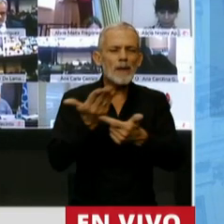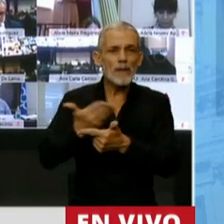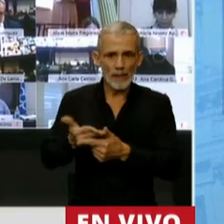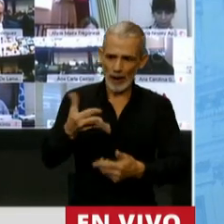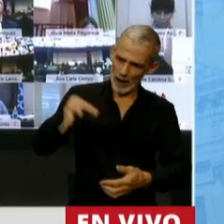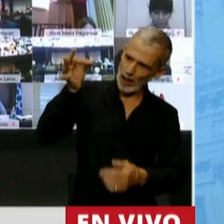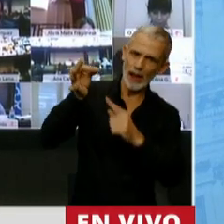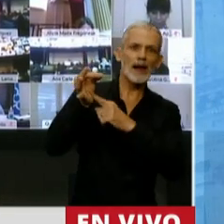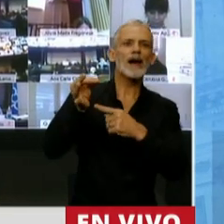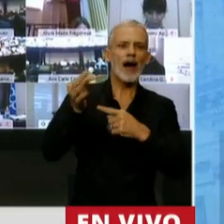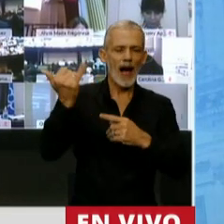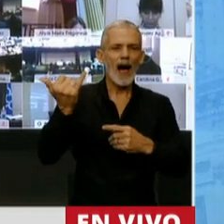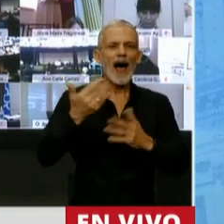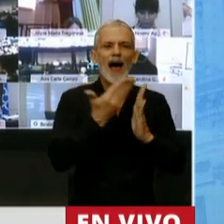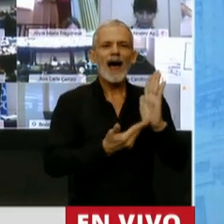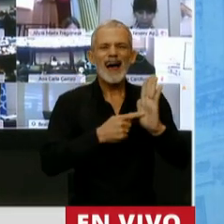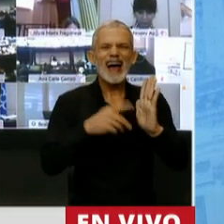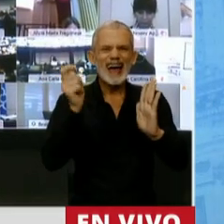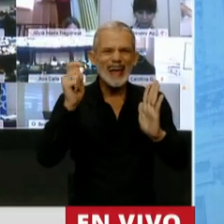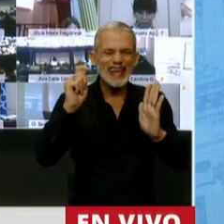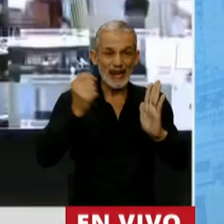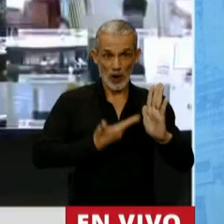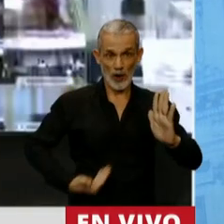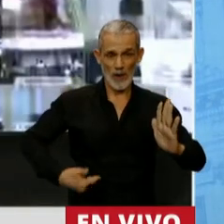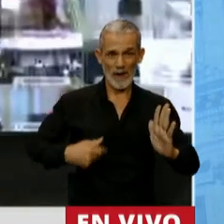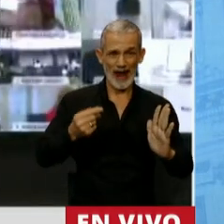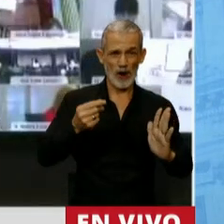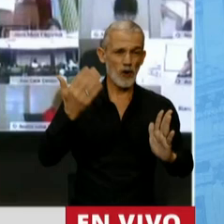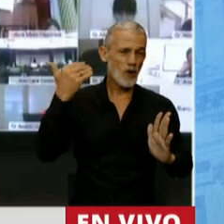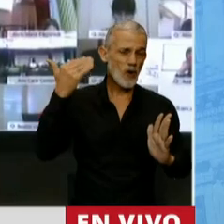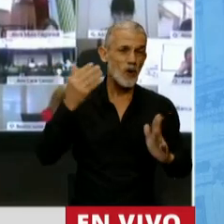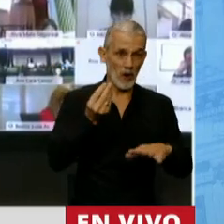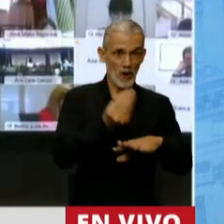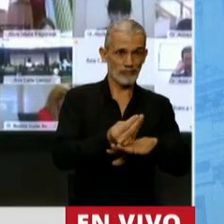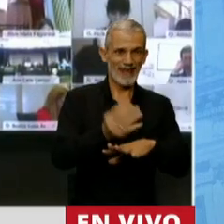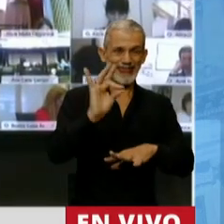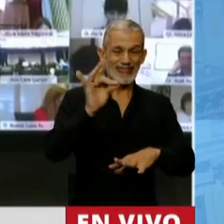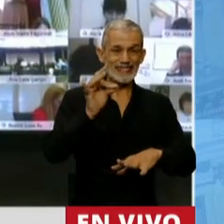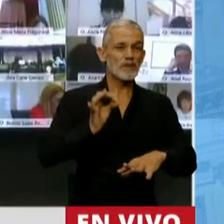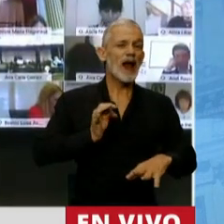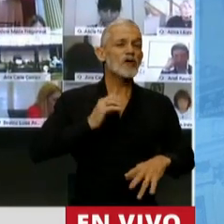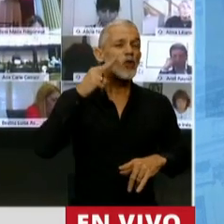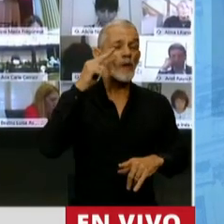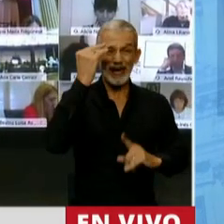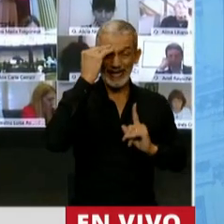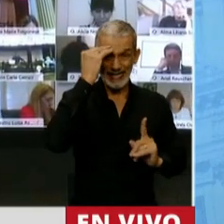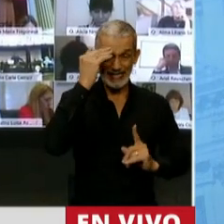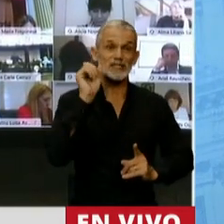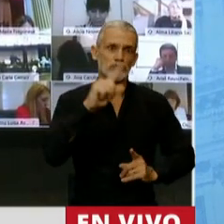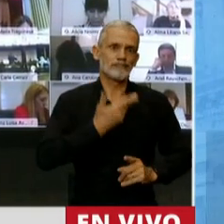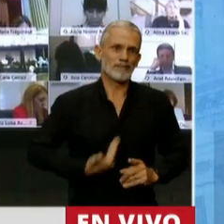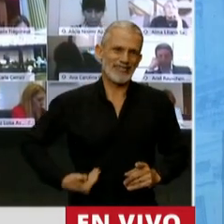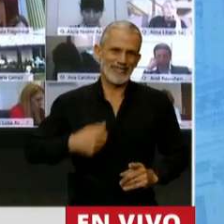encontré un documento elaborado por el gobierno que asumió en diciembre del 2015, el gobierno que